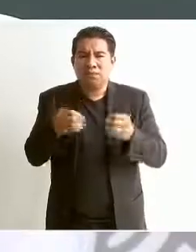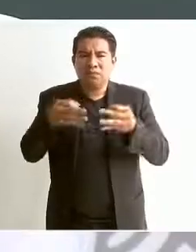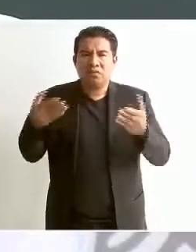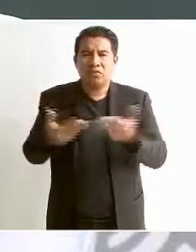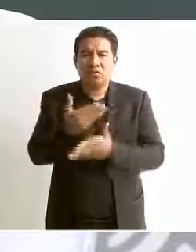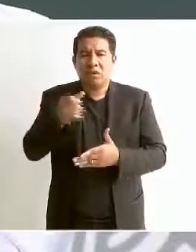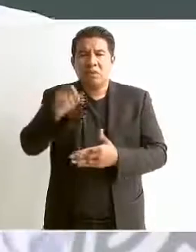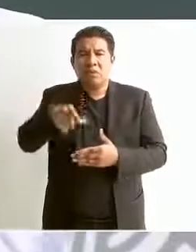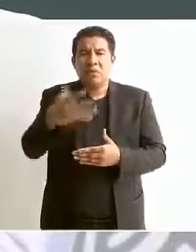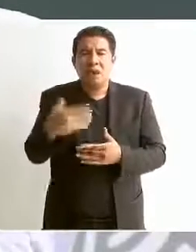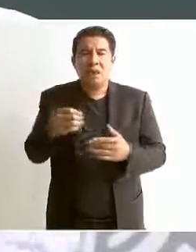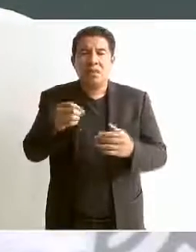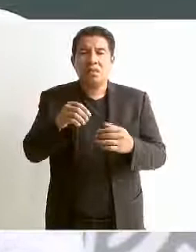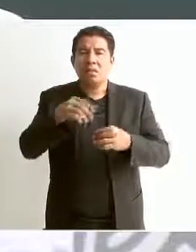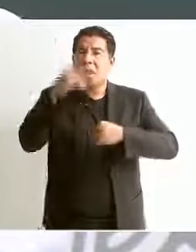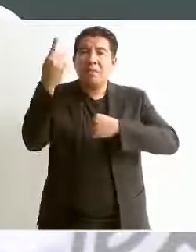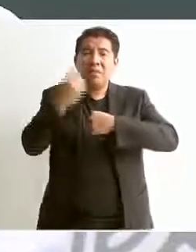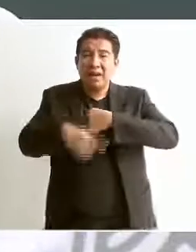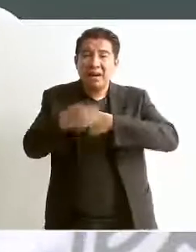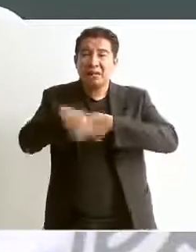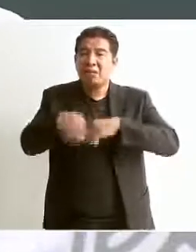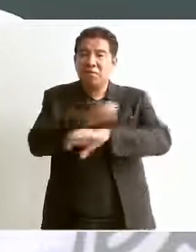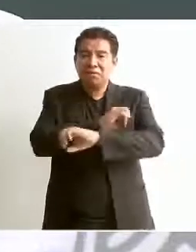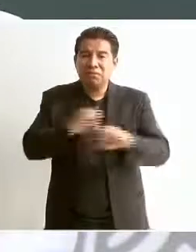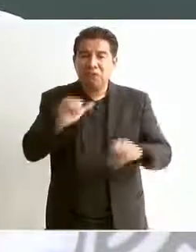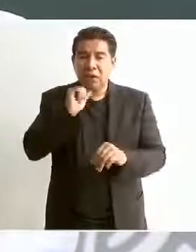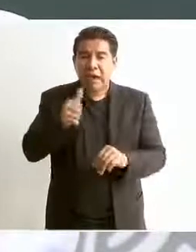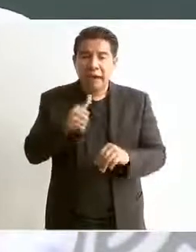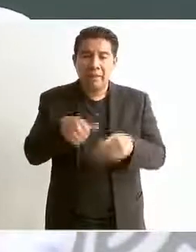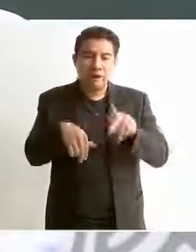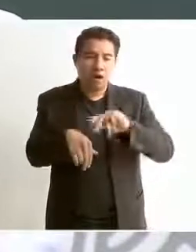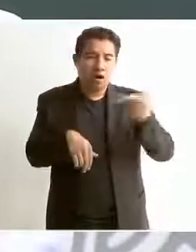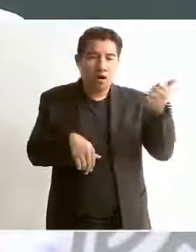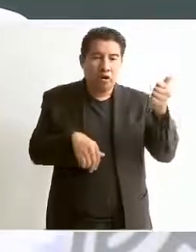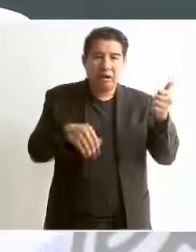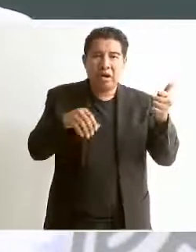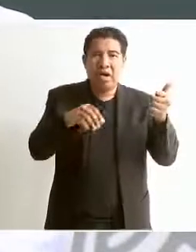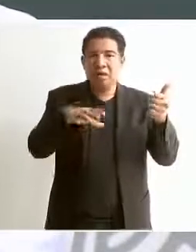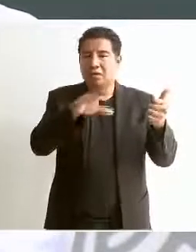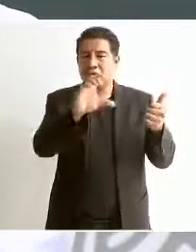muy distinto a la colonia Morelos,